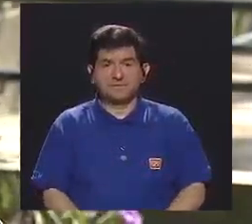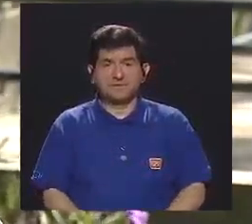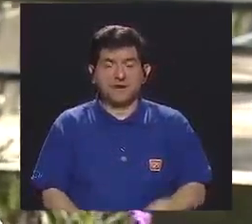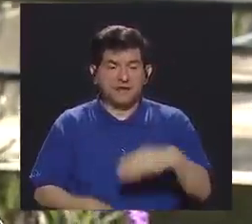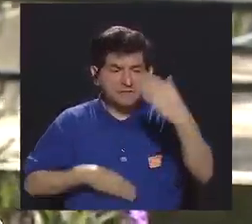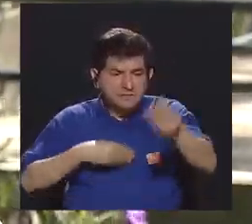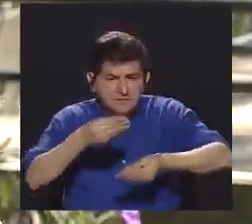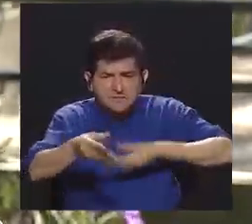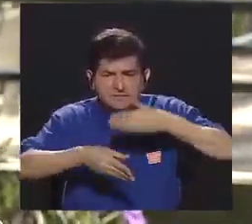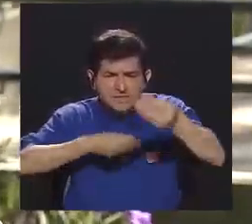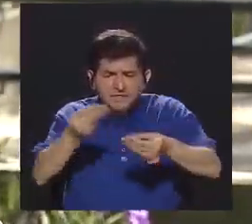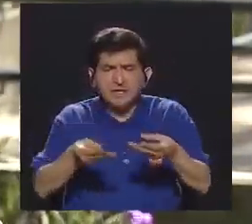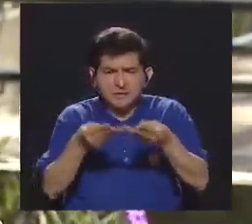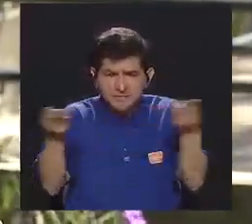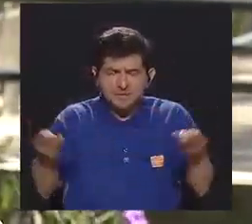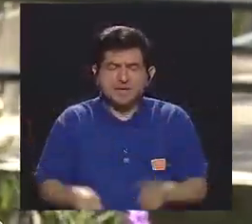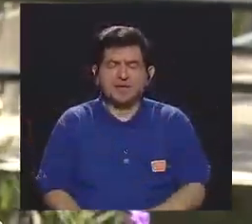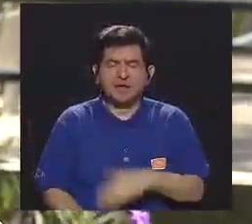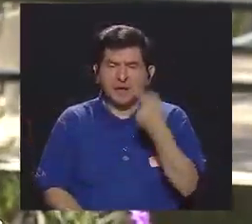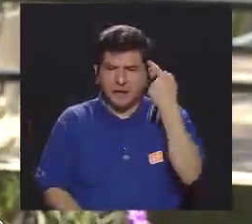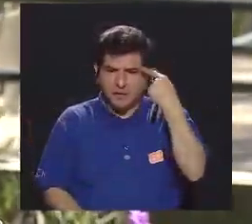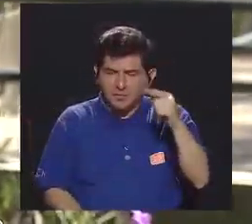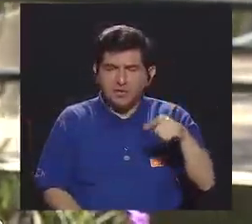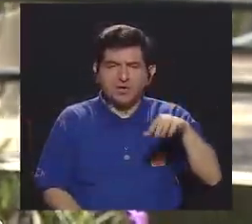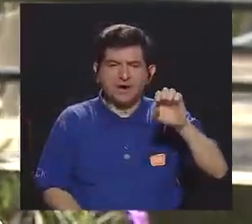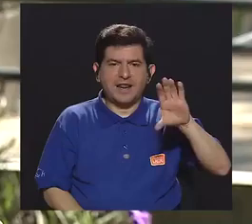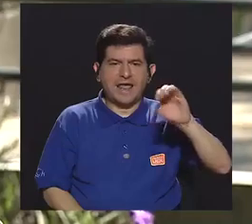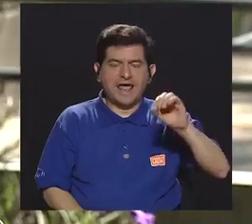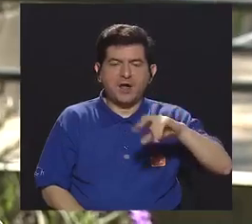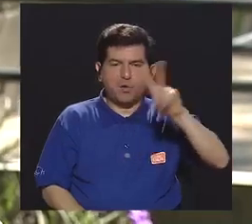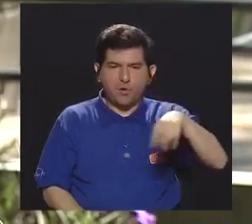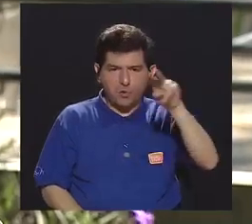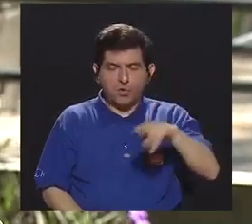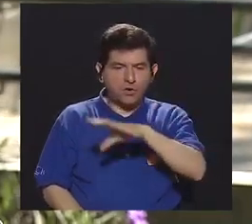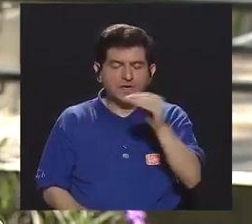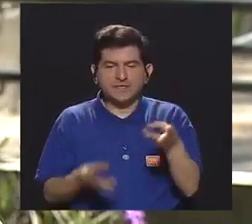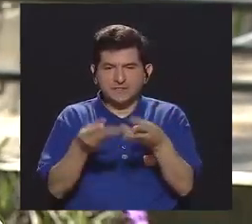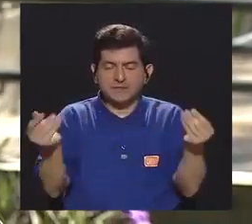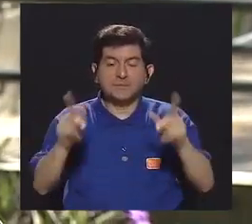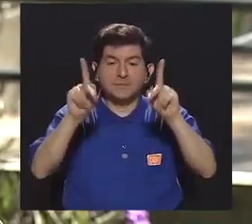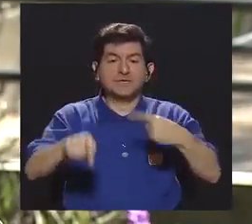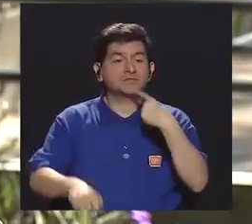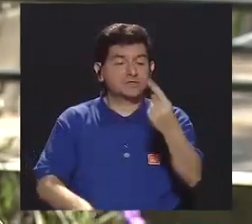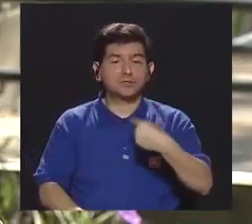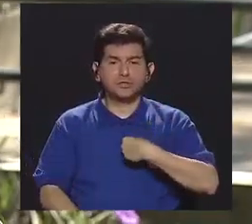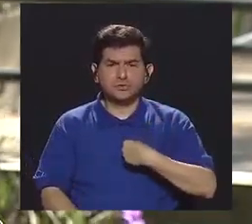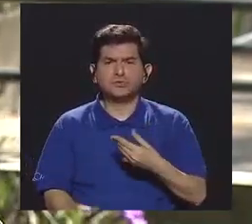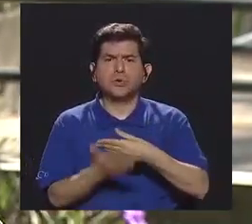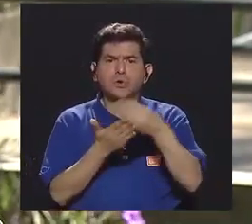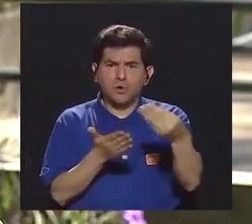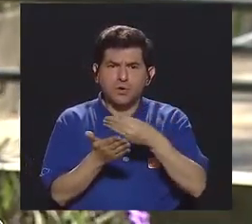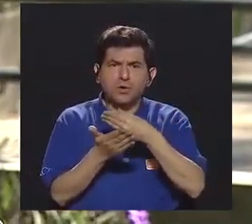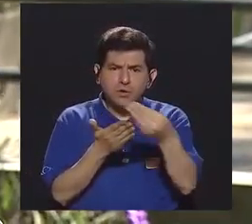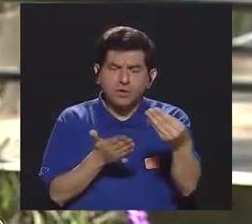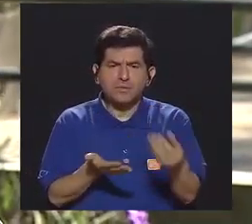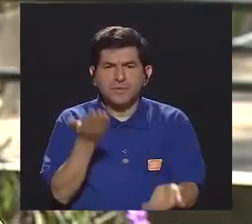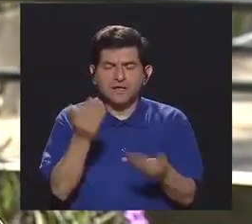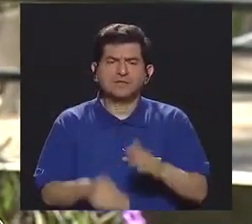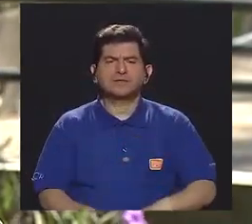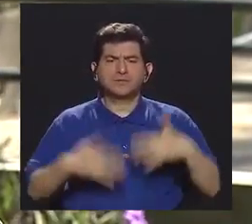intercambiando el material por ecocolones y por algunos productos, gente que nos decía, estoy comprando la,